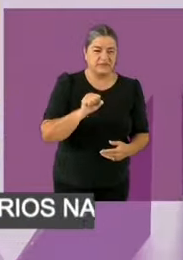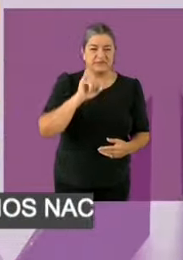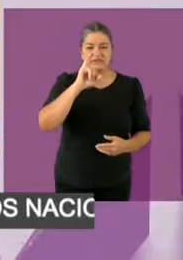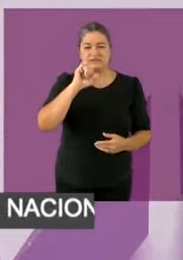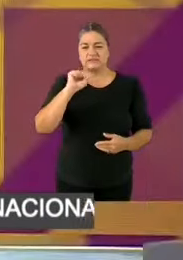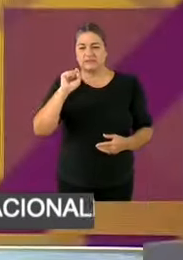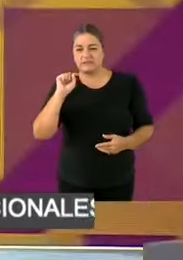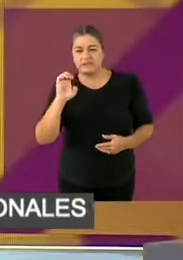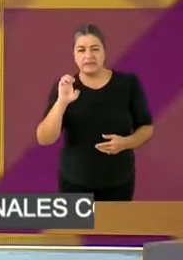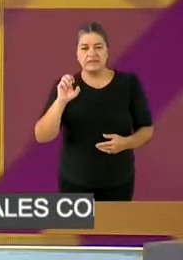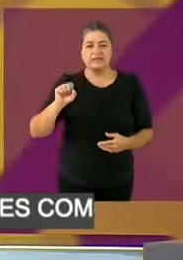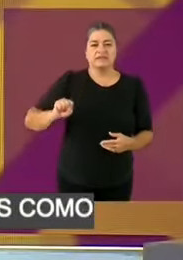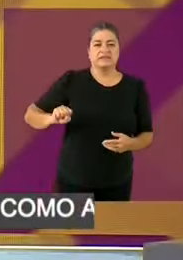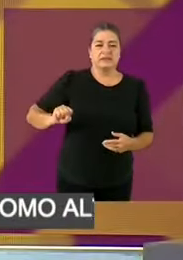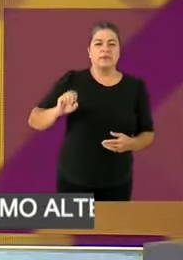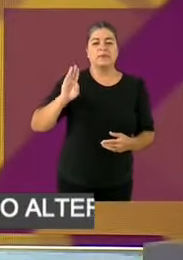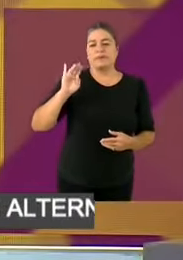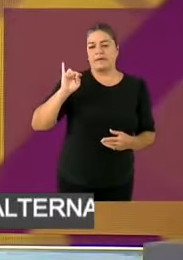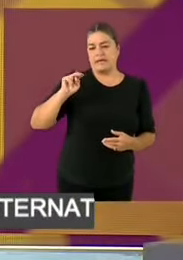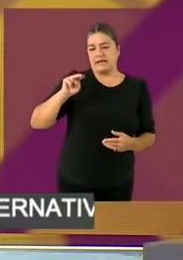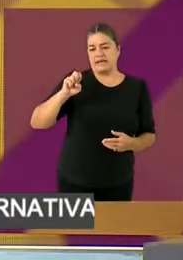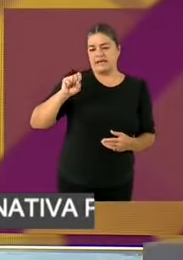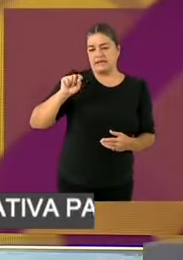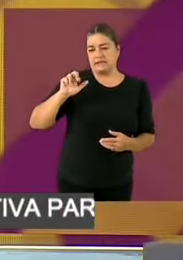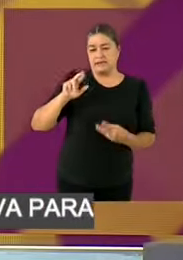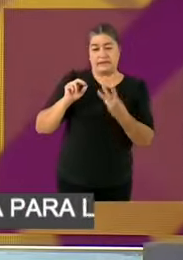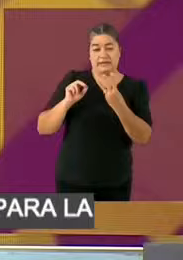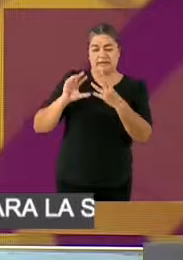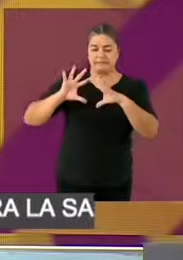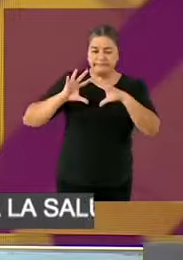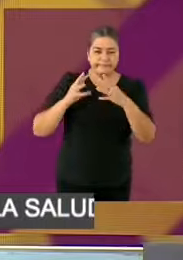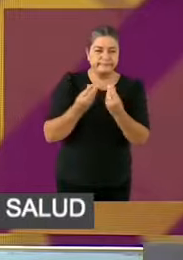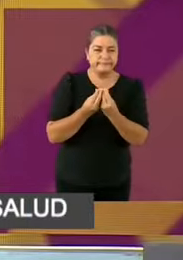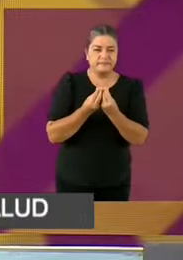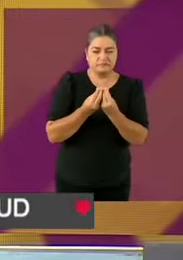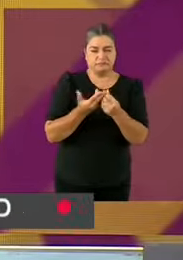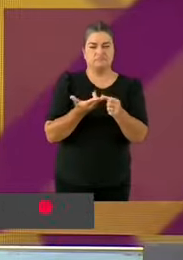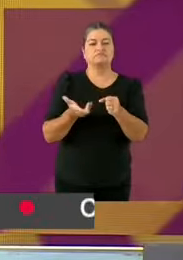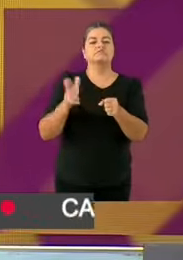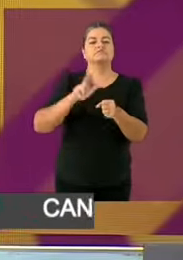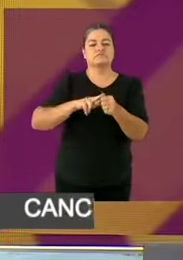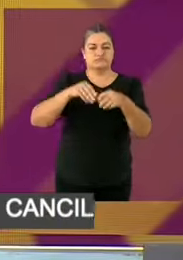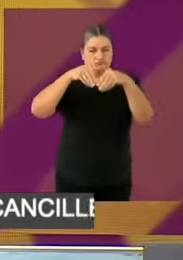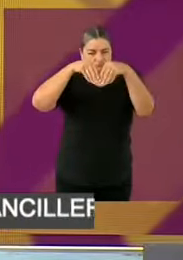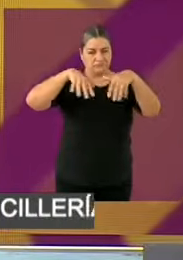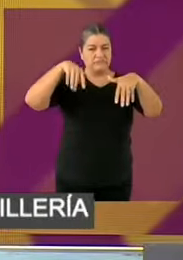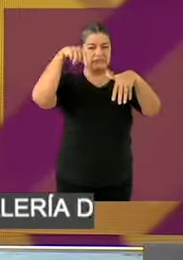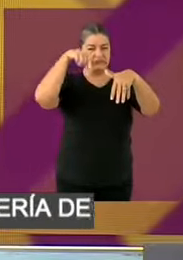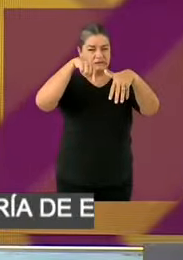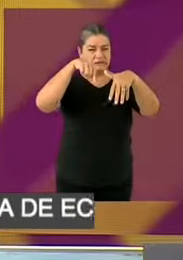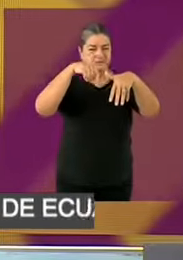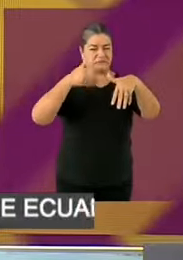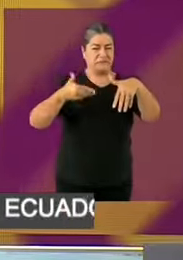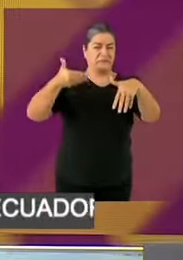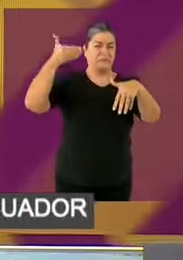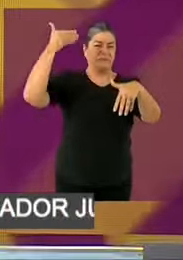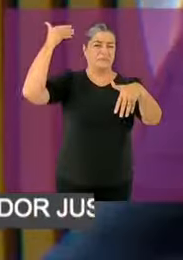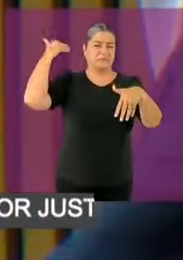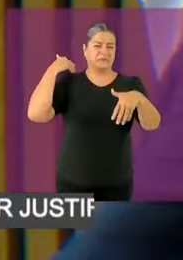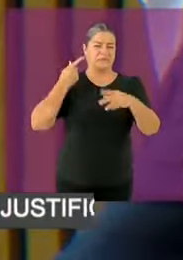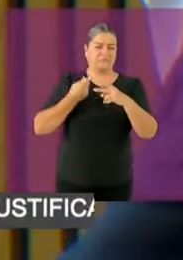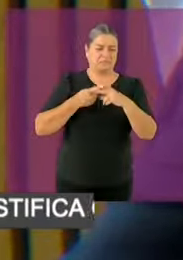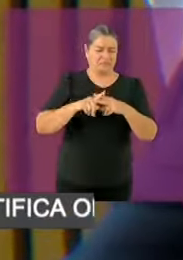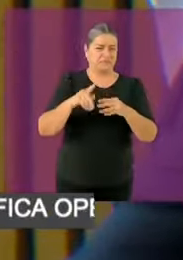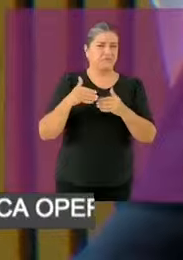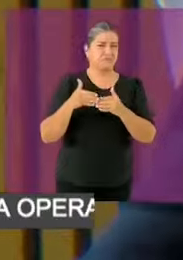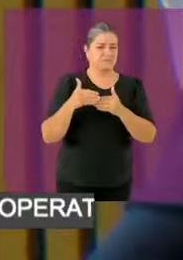salud que se ha implementado hace dos años. Quiero darles una gráfica que es bastante reveladora del